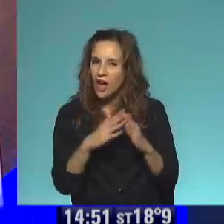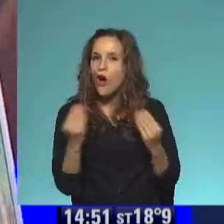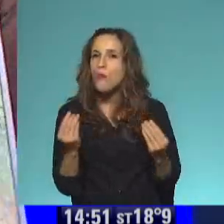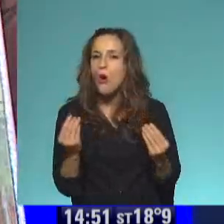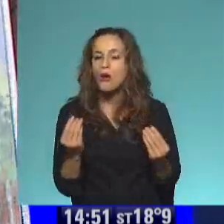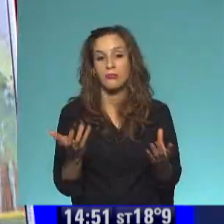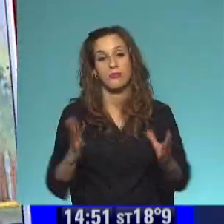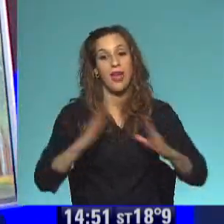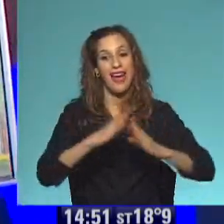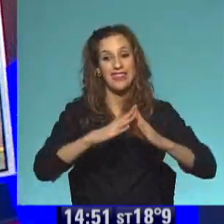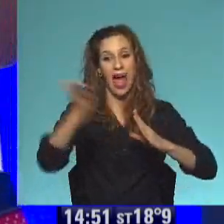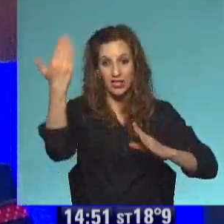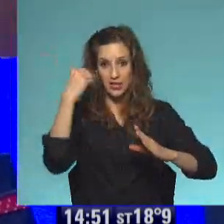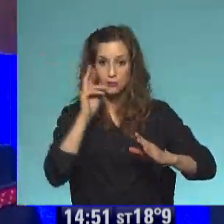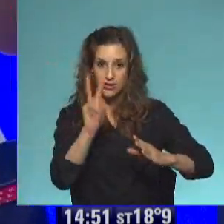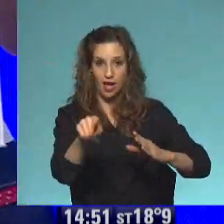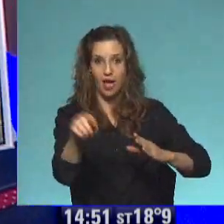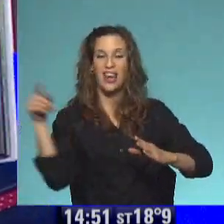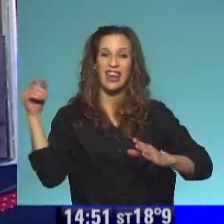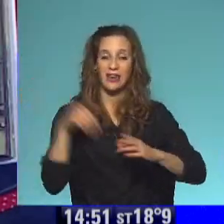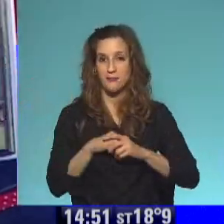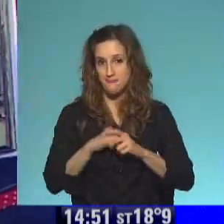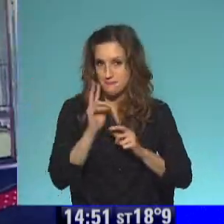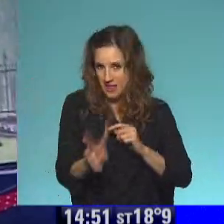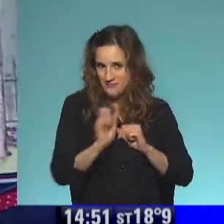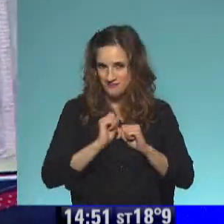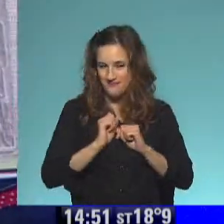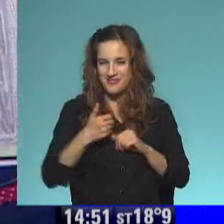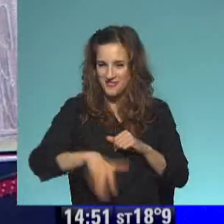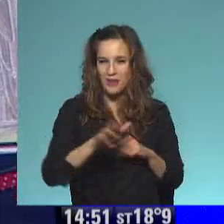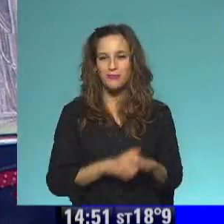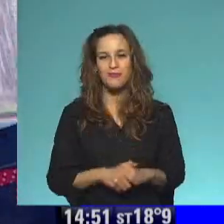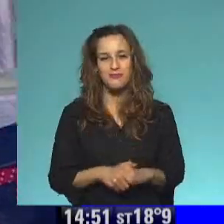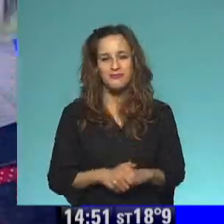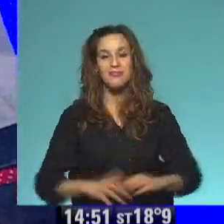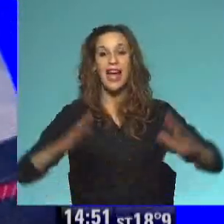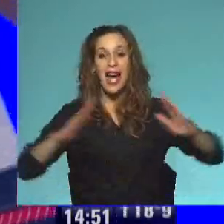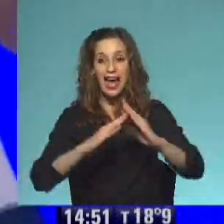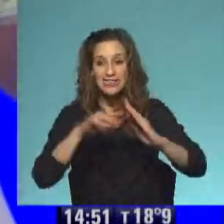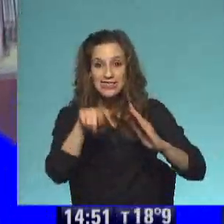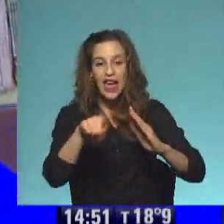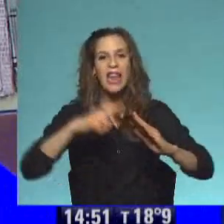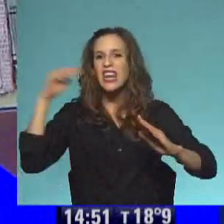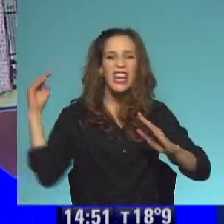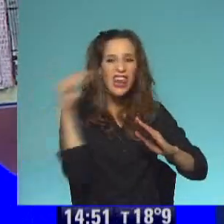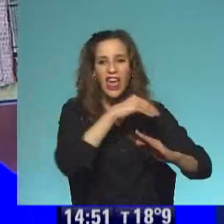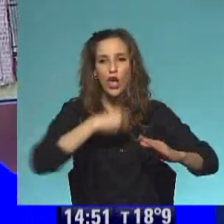Toda negra. La voy a buscar. Miren, estaba al principio de todo el libro. La casa era toda negra.